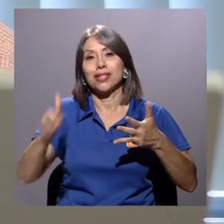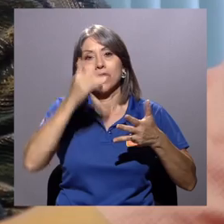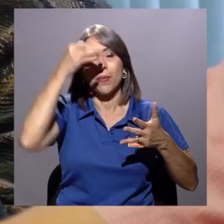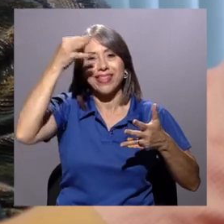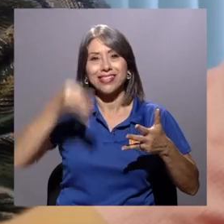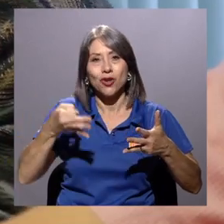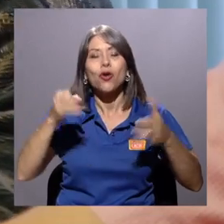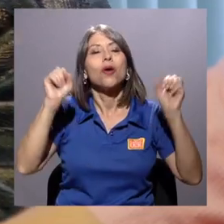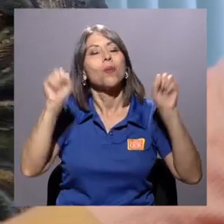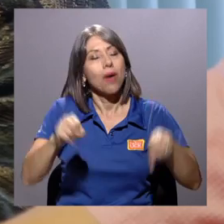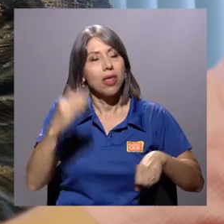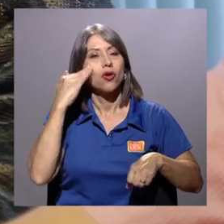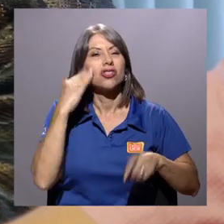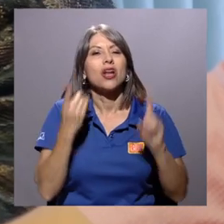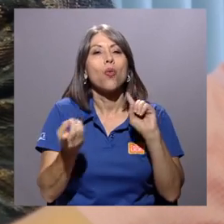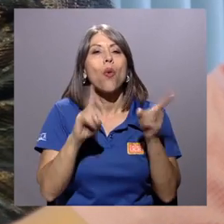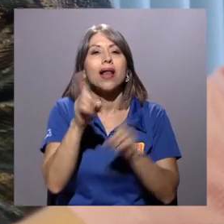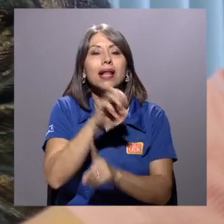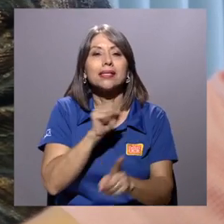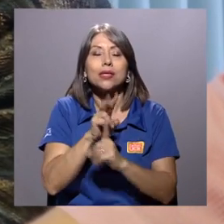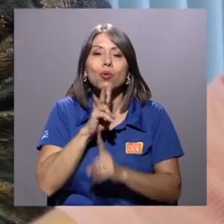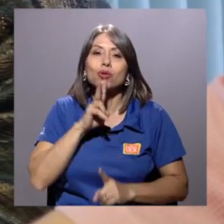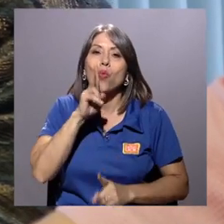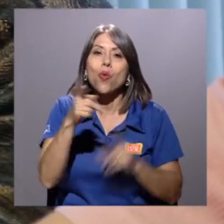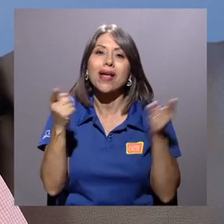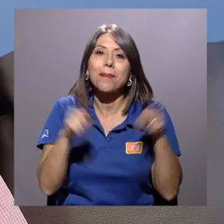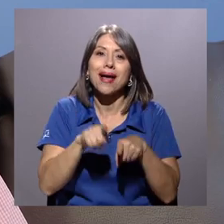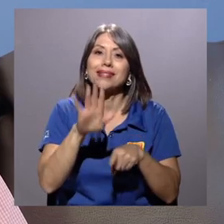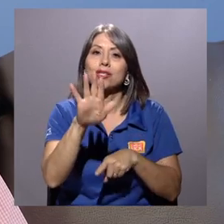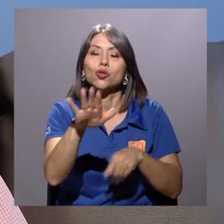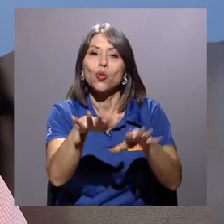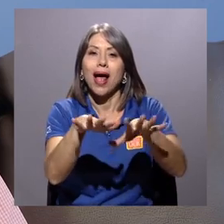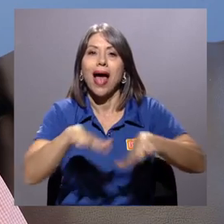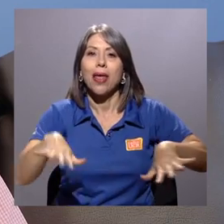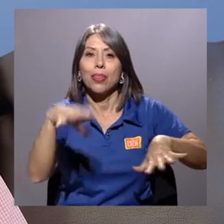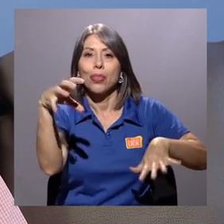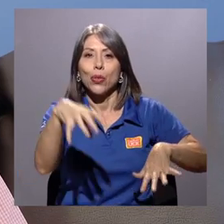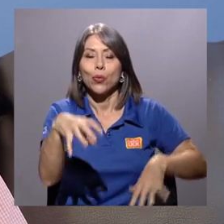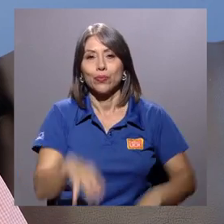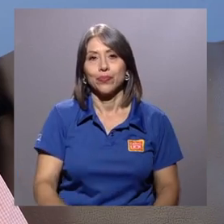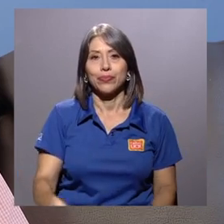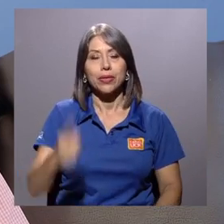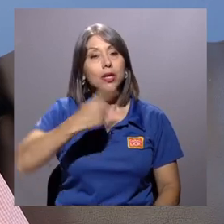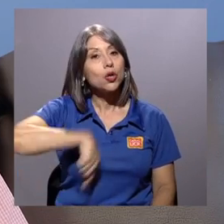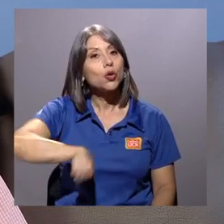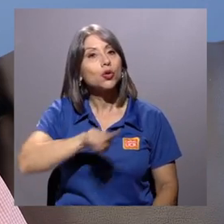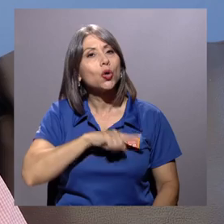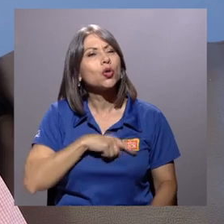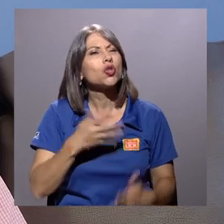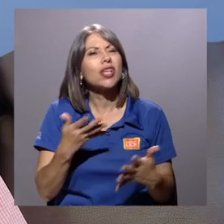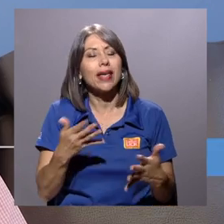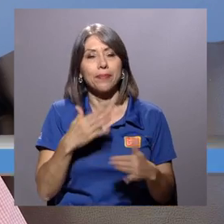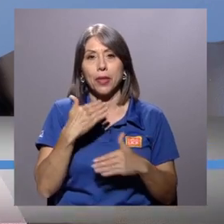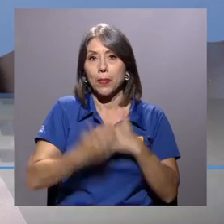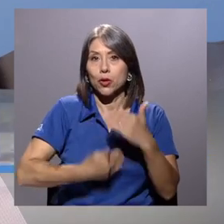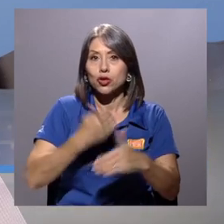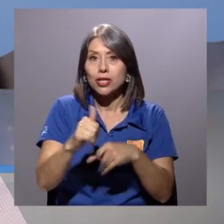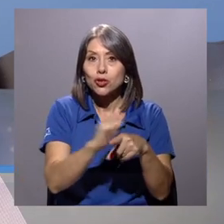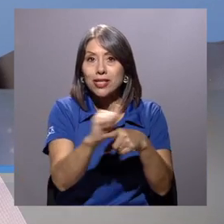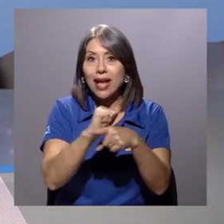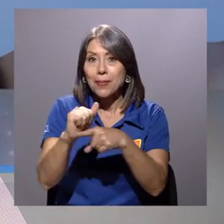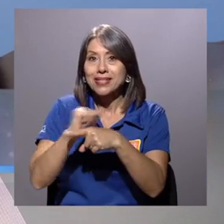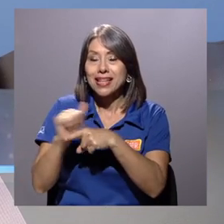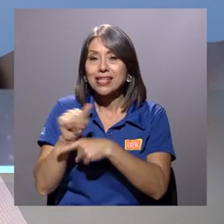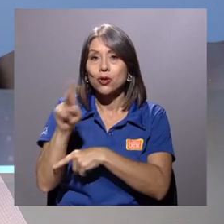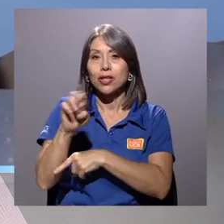conocer la realidad de su cantón. Nosotros lo que estamos tratando es de insertar en los procesos de capacitación